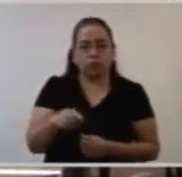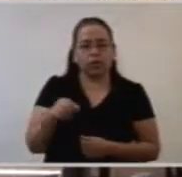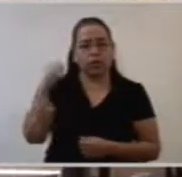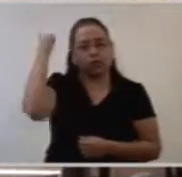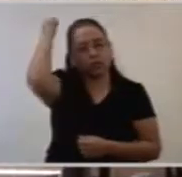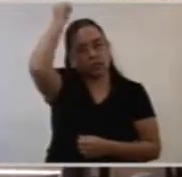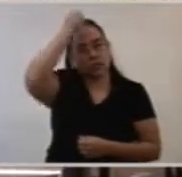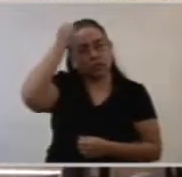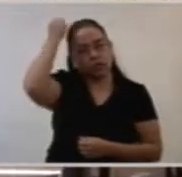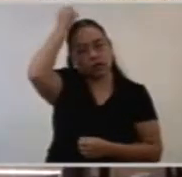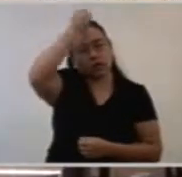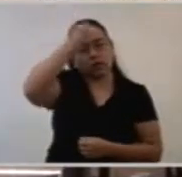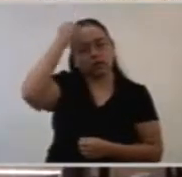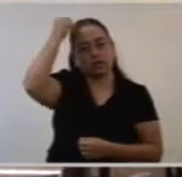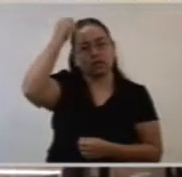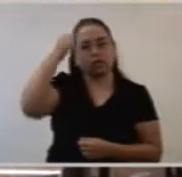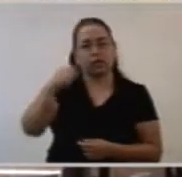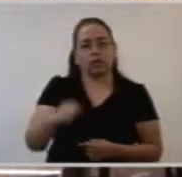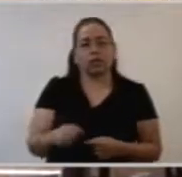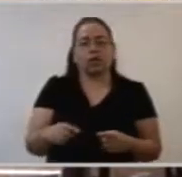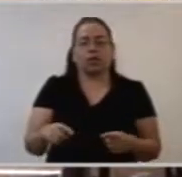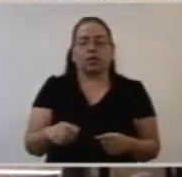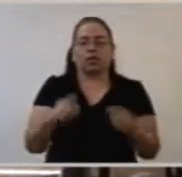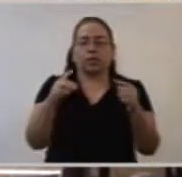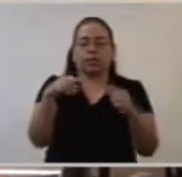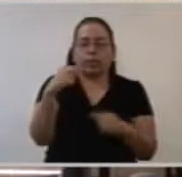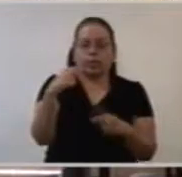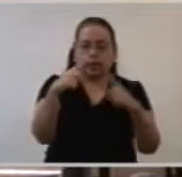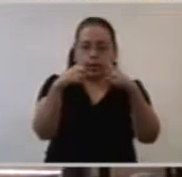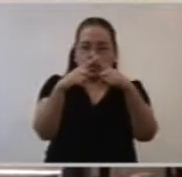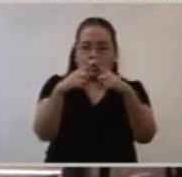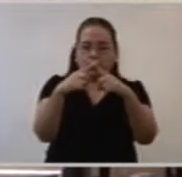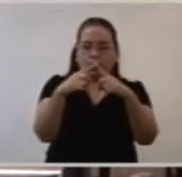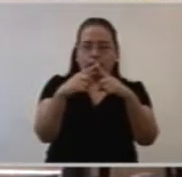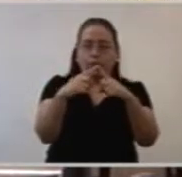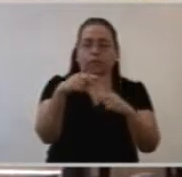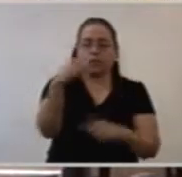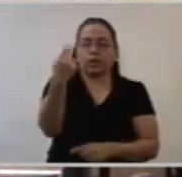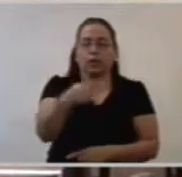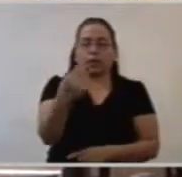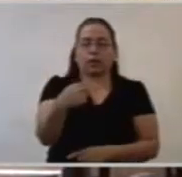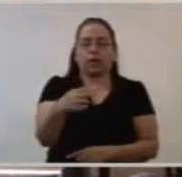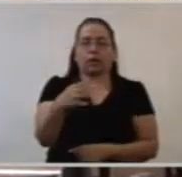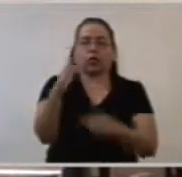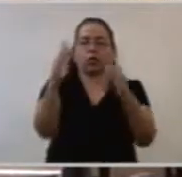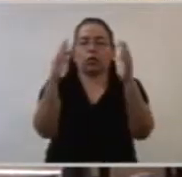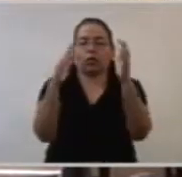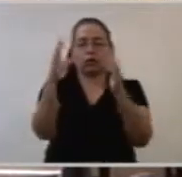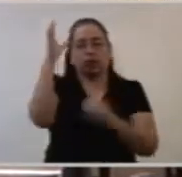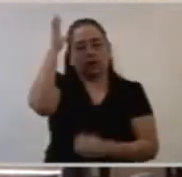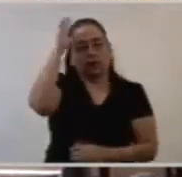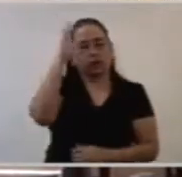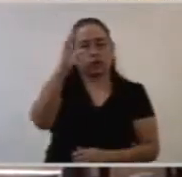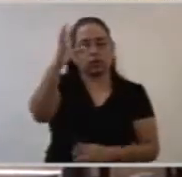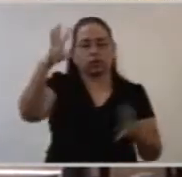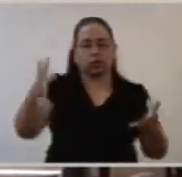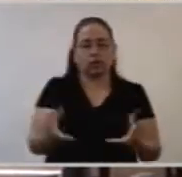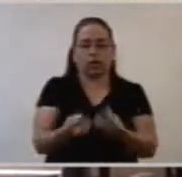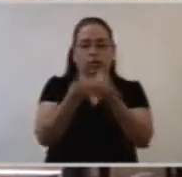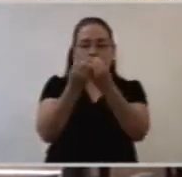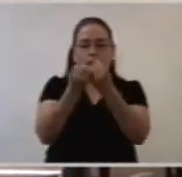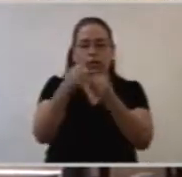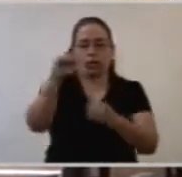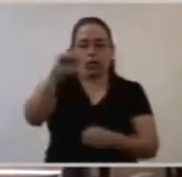de la Parroquia de Cristo Redentor de Monterrey que vienen a acompañarnos a esta